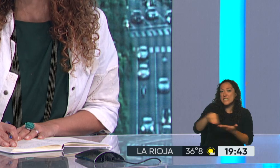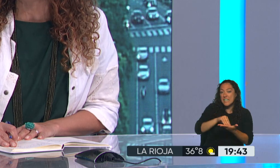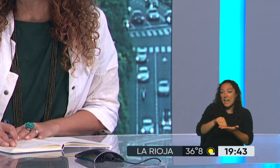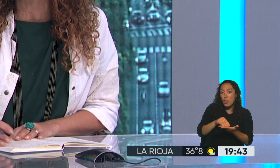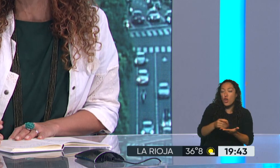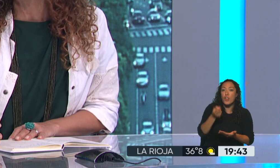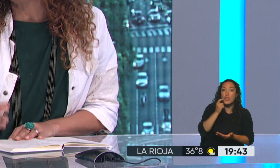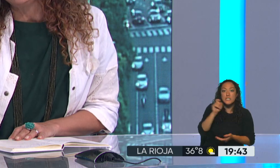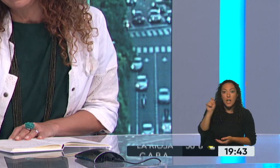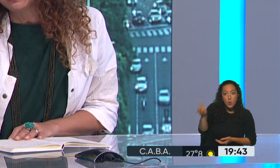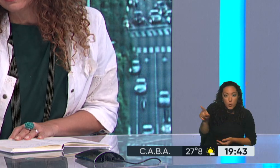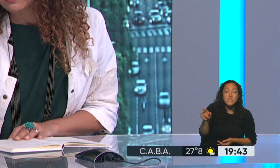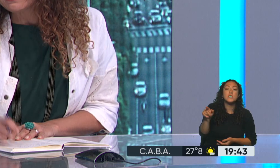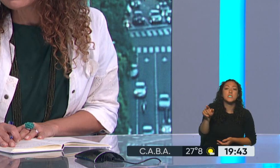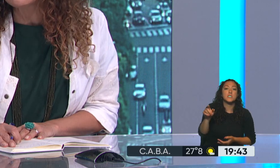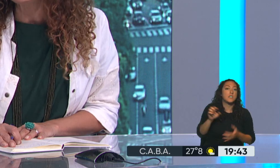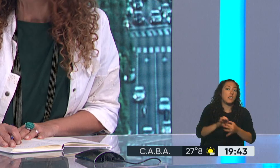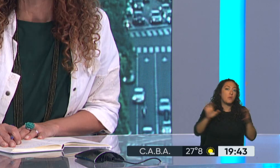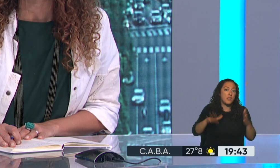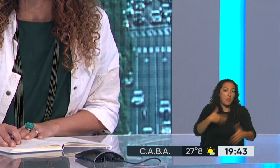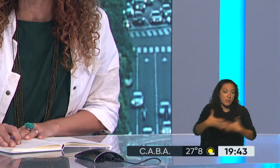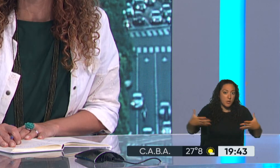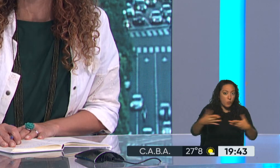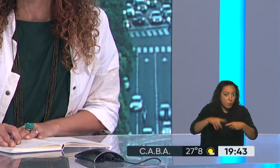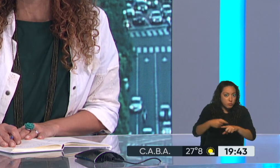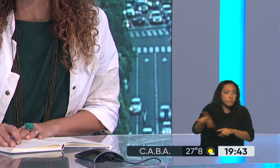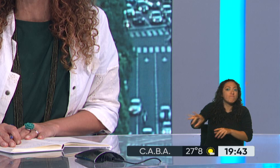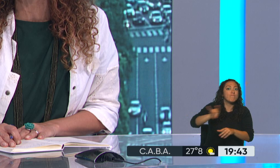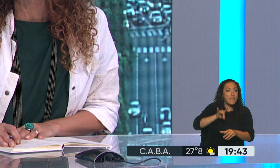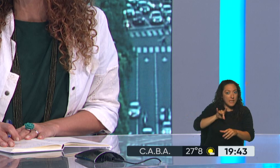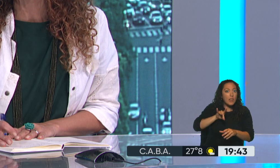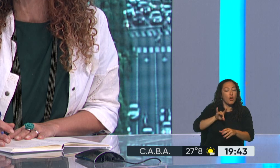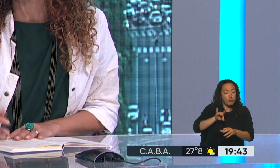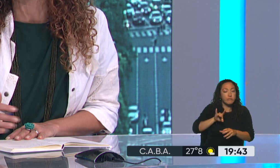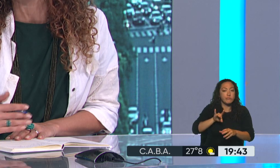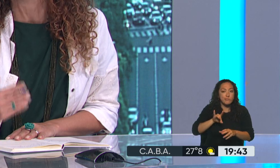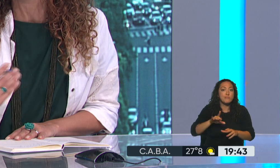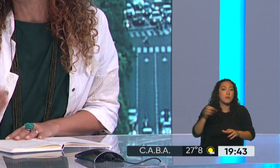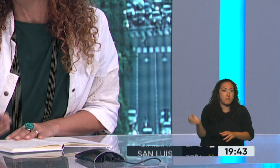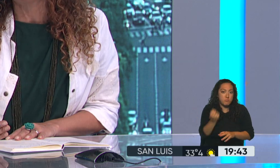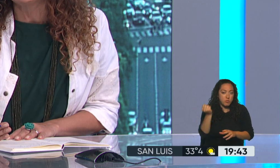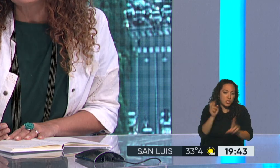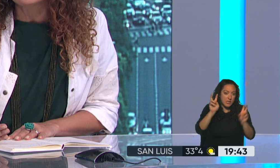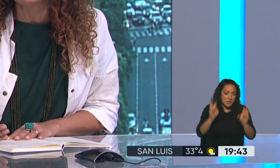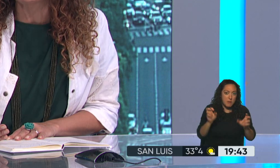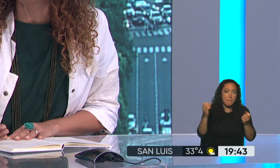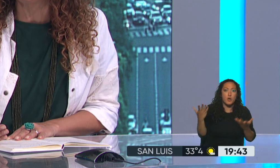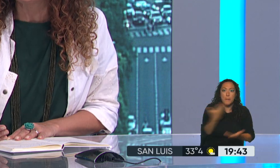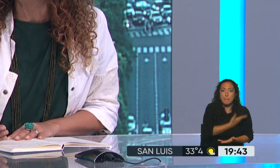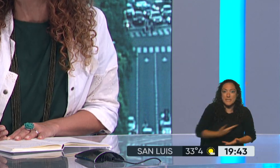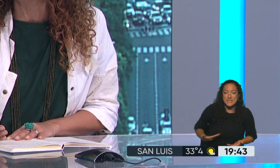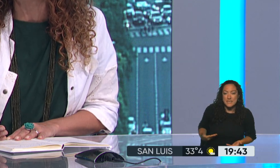elegido por la Libertad Avanza, así que es importante porque más allá de ocupar la presidencia